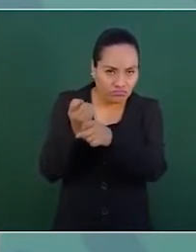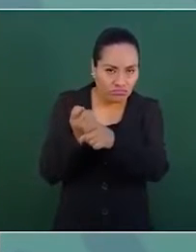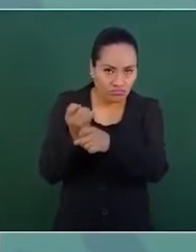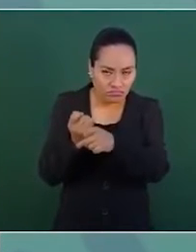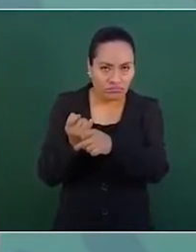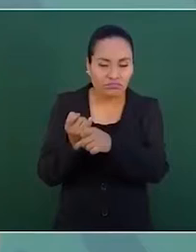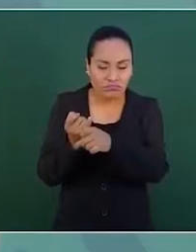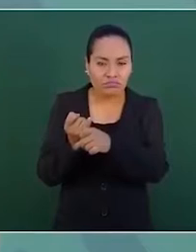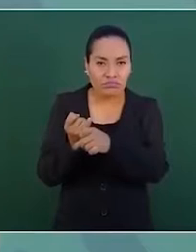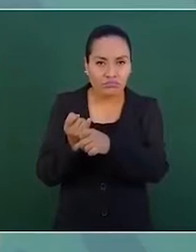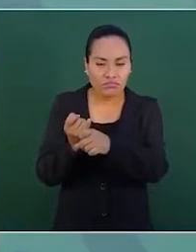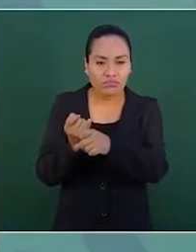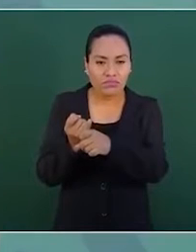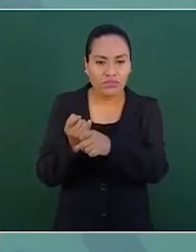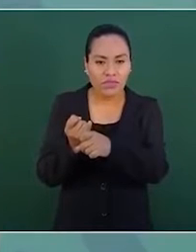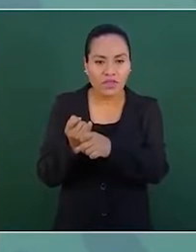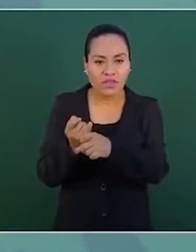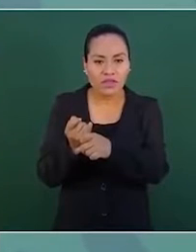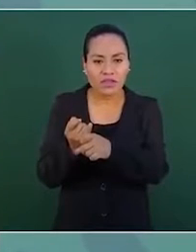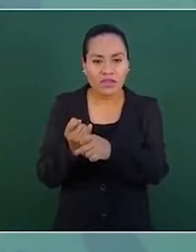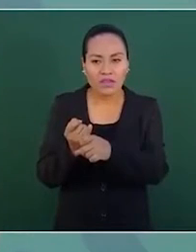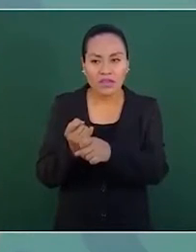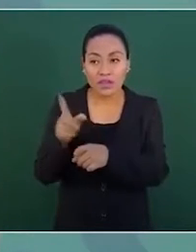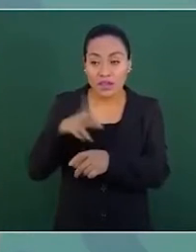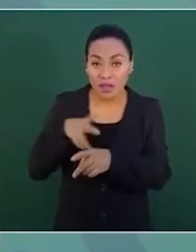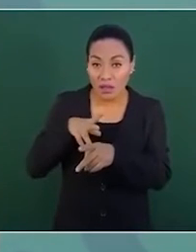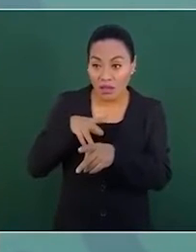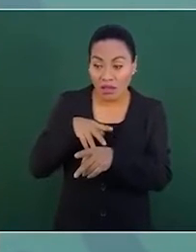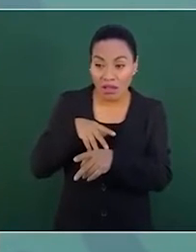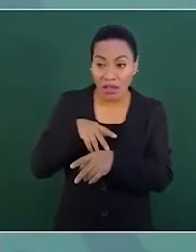del periódico La Jornada,